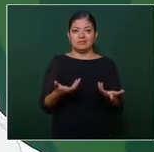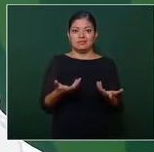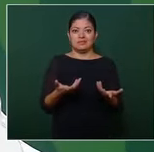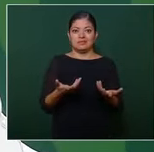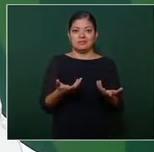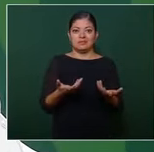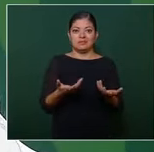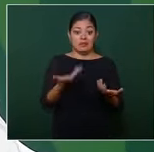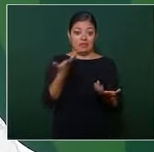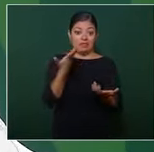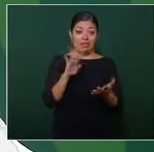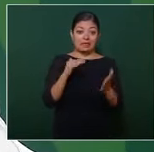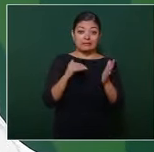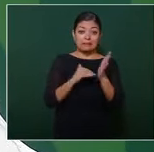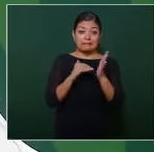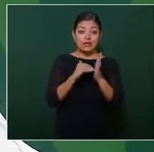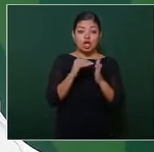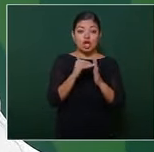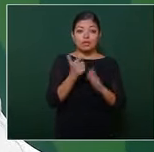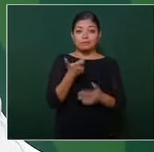diez millones de pesos